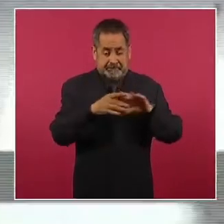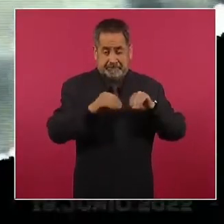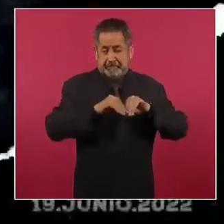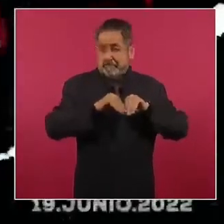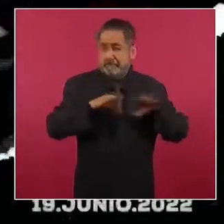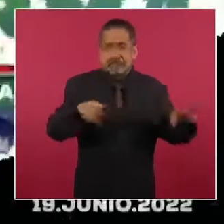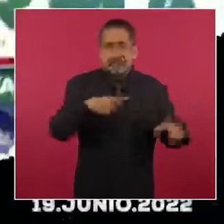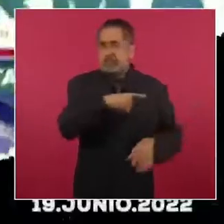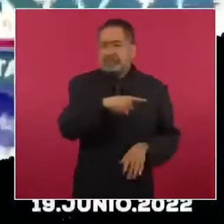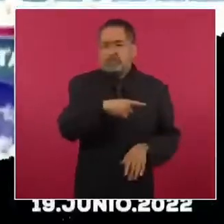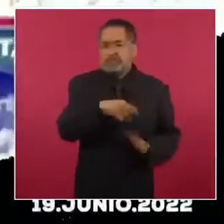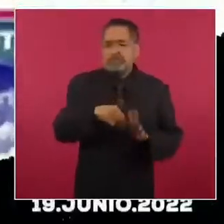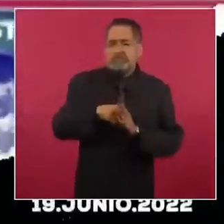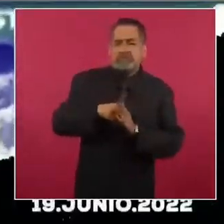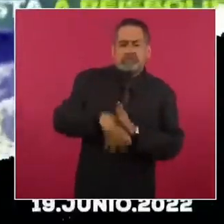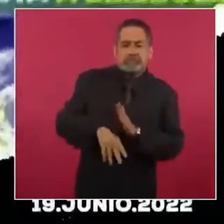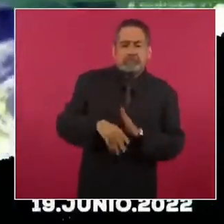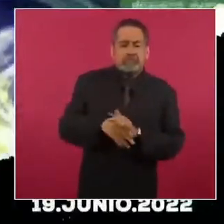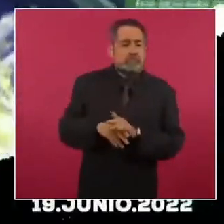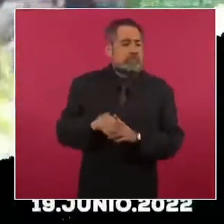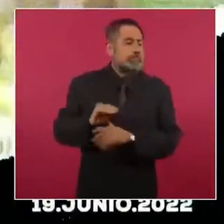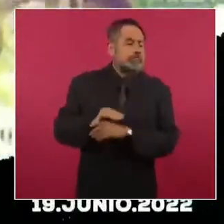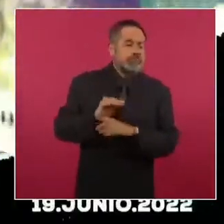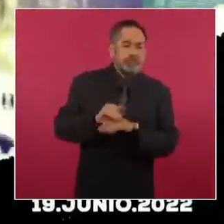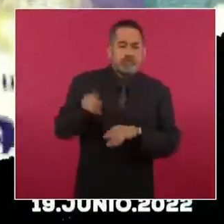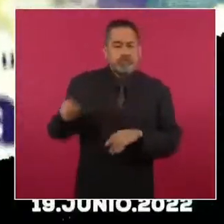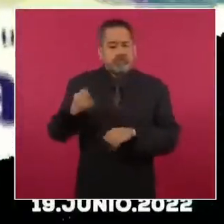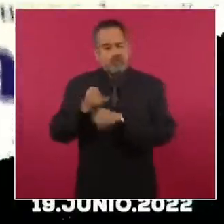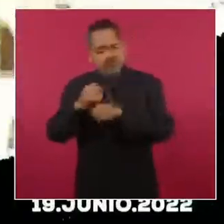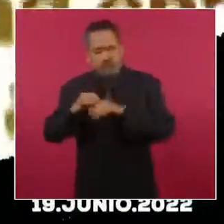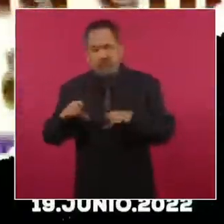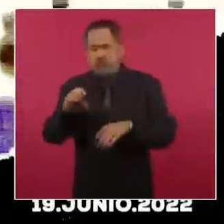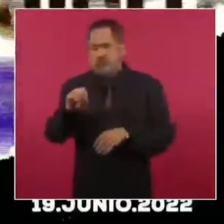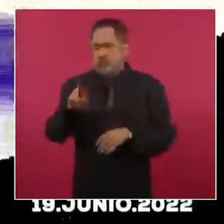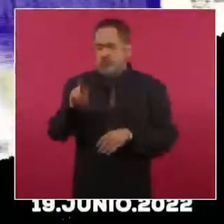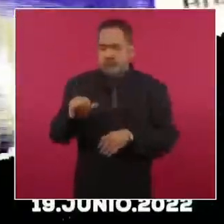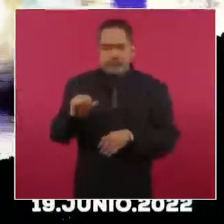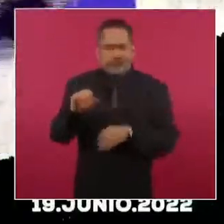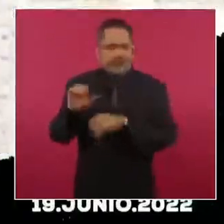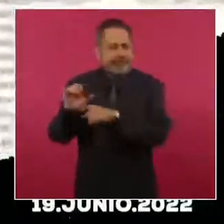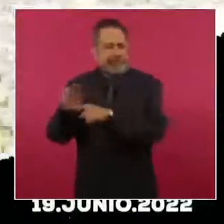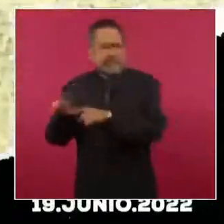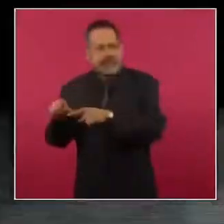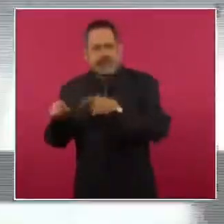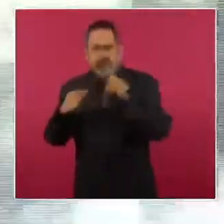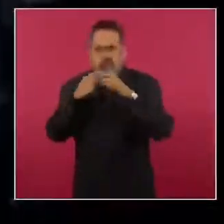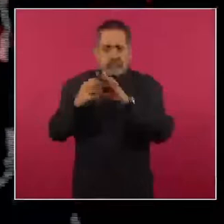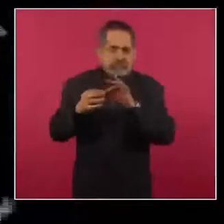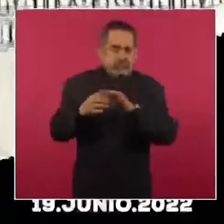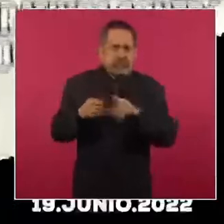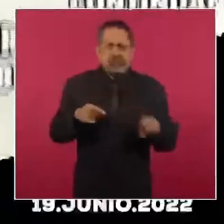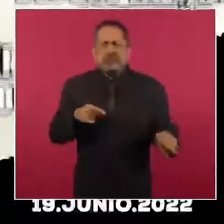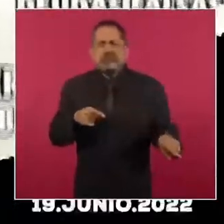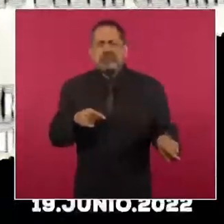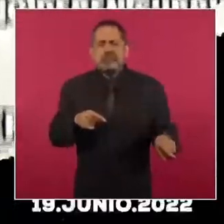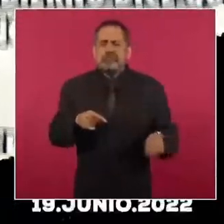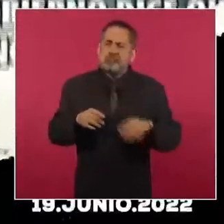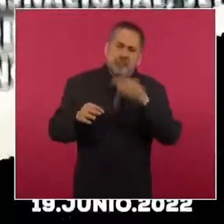nacionales en su mayoría ignoraron el informe de la Cobaja Ayotzinapa u ofrecieron mínimos espacios.